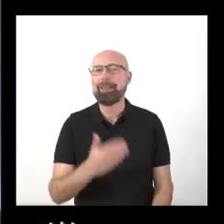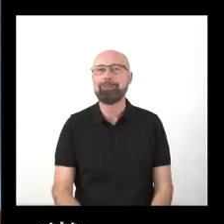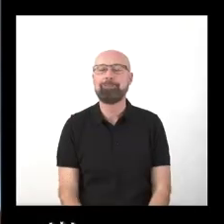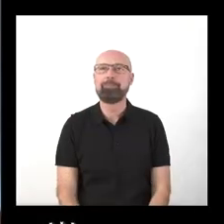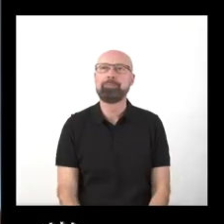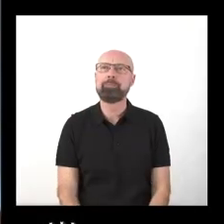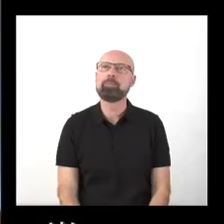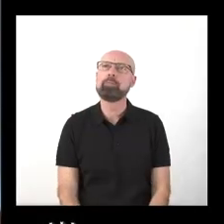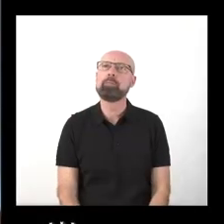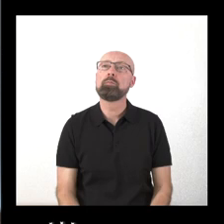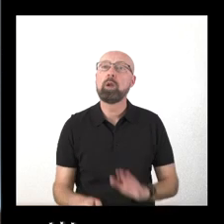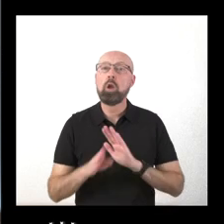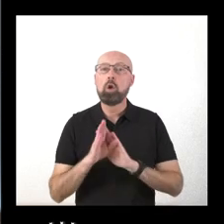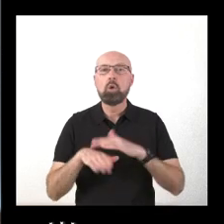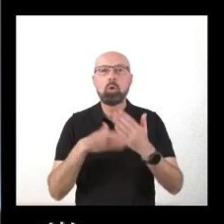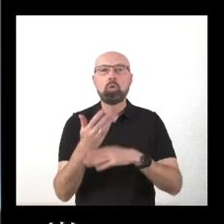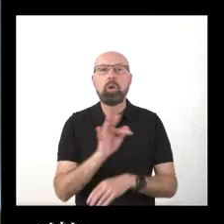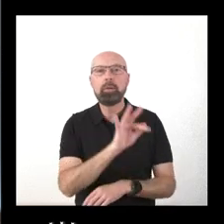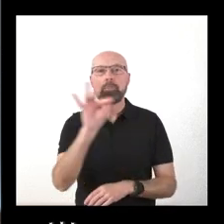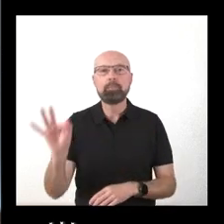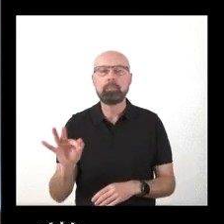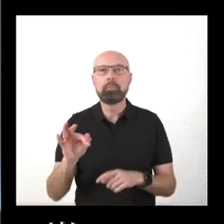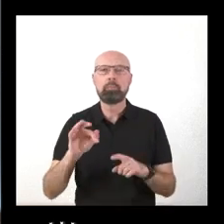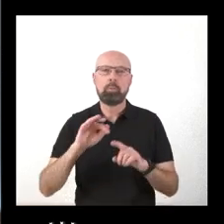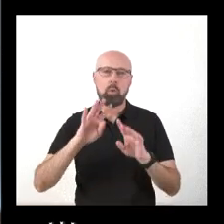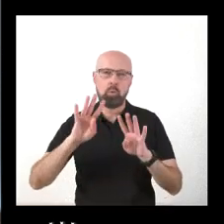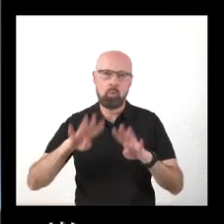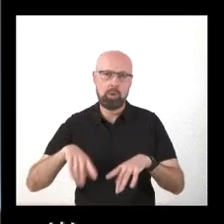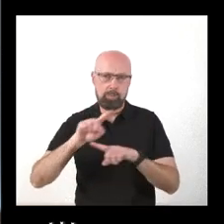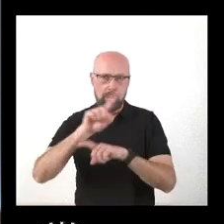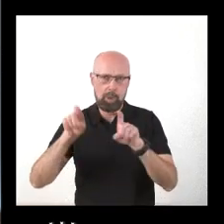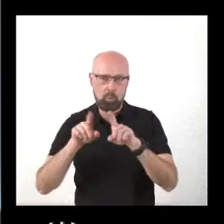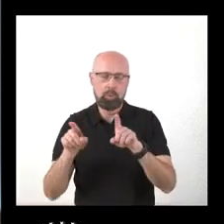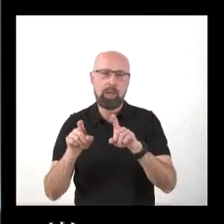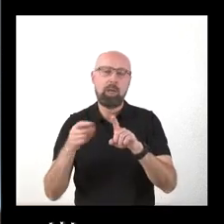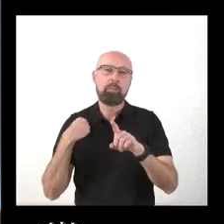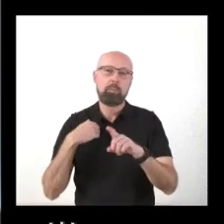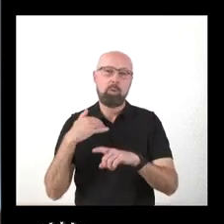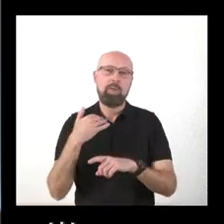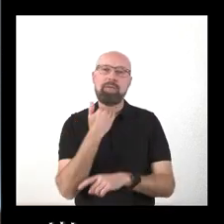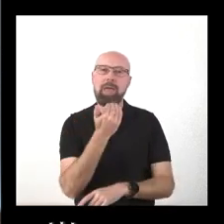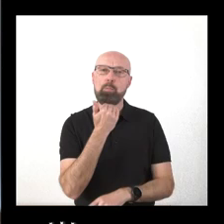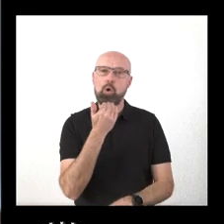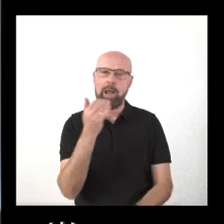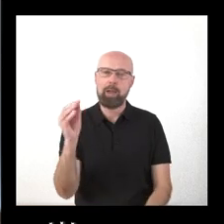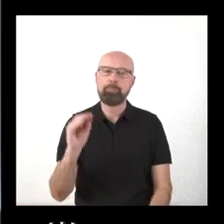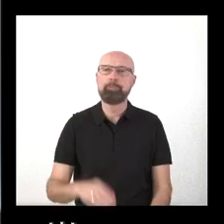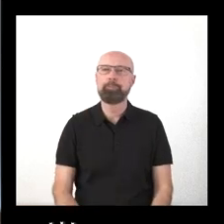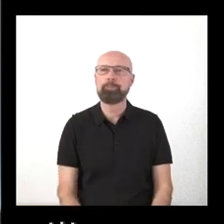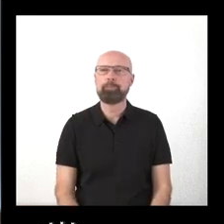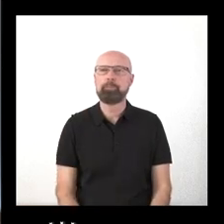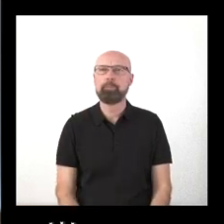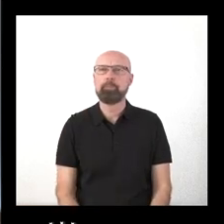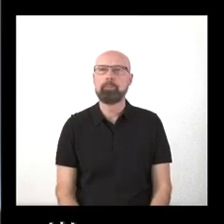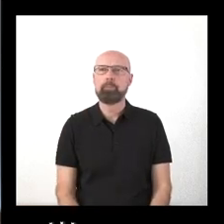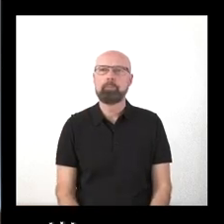Pues vamos a continuar entonces con la cuarta intervención que nos llega desde Zamora. Allí tenemos a Carlos